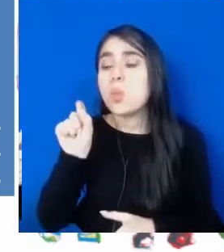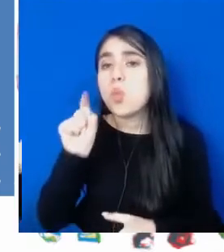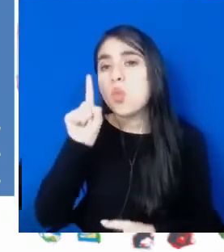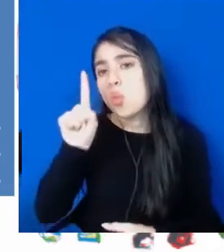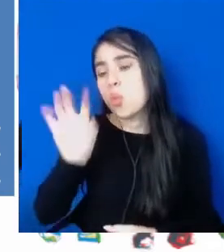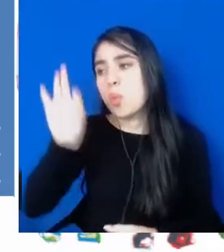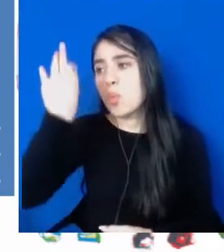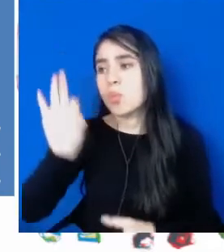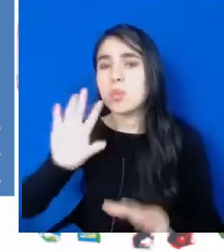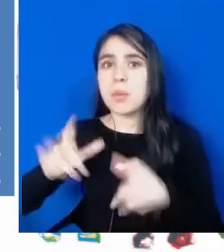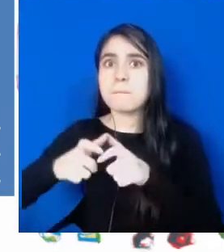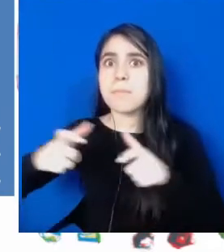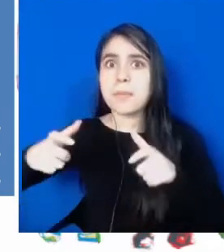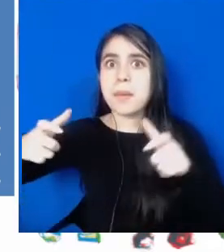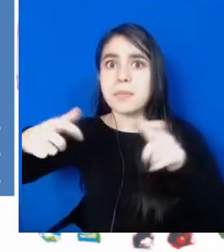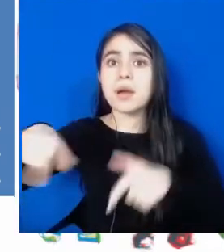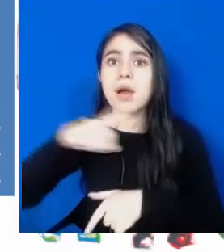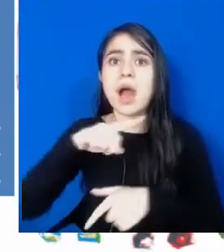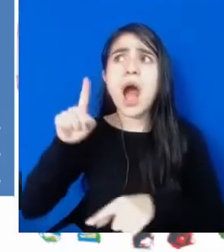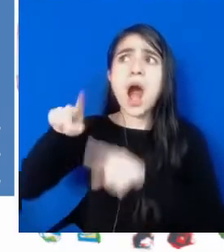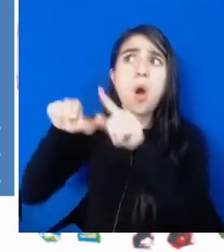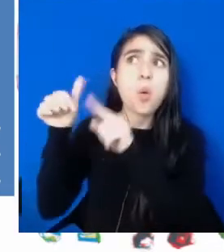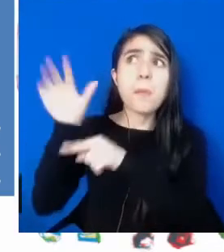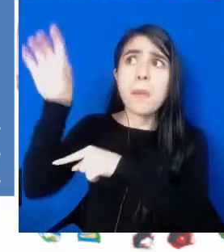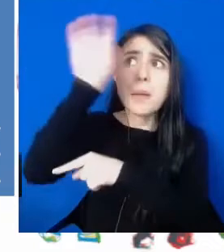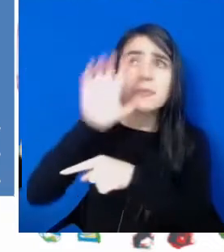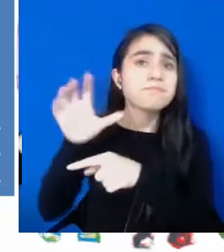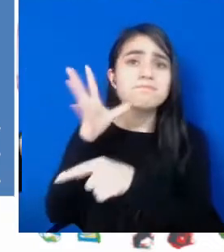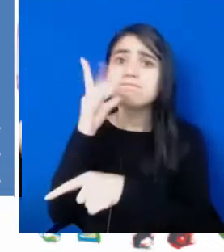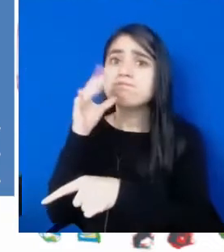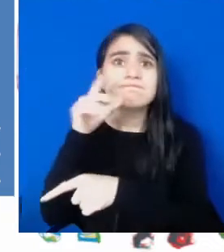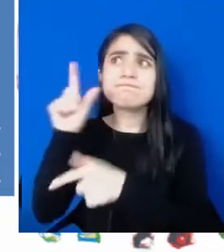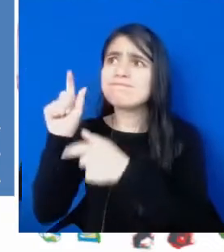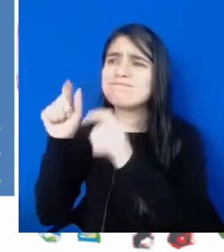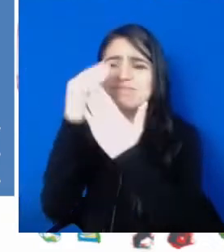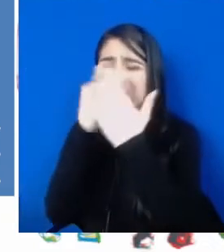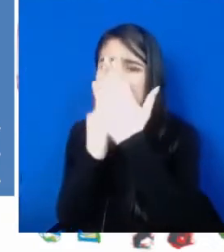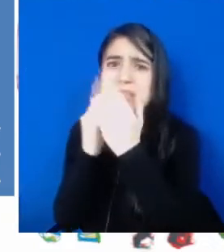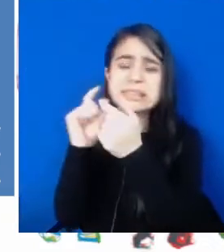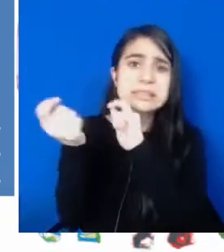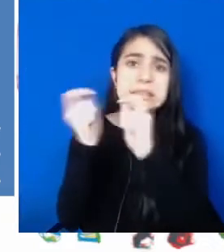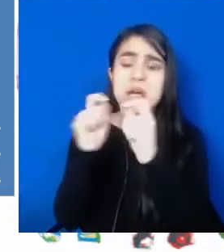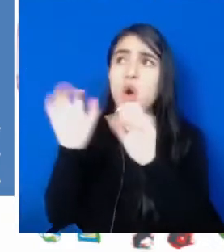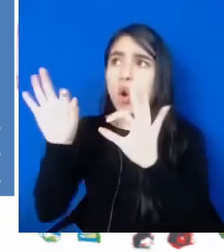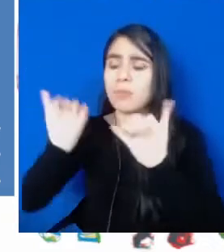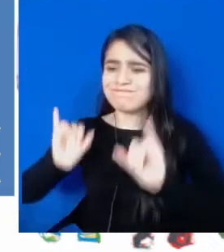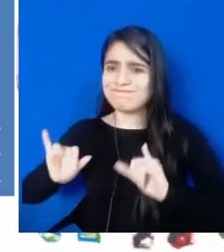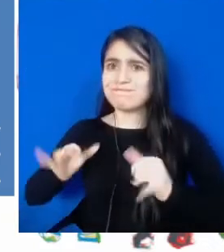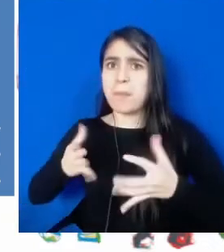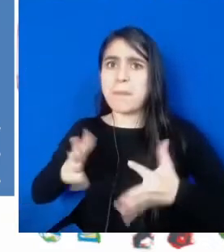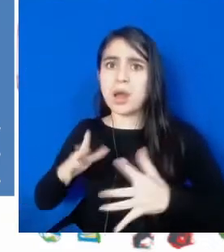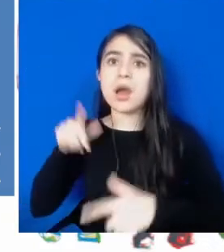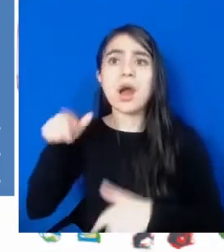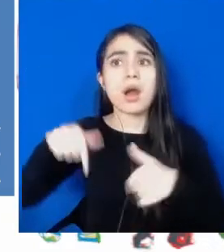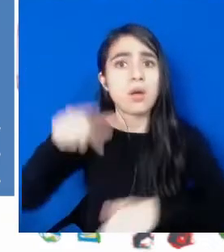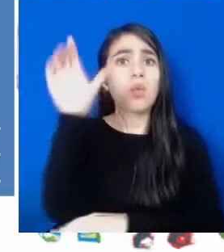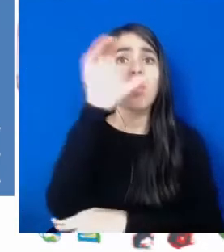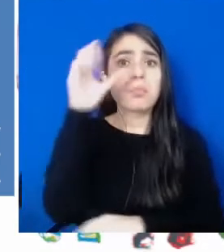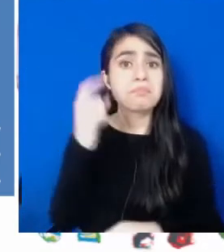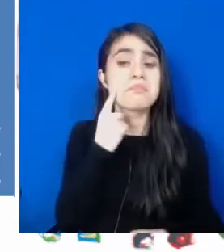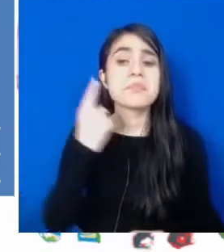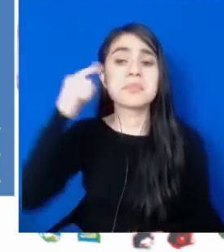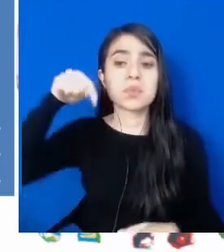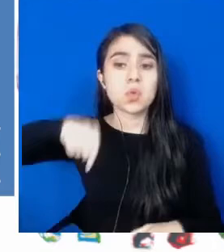1%, pero fue incrementada cuando en muchas partes ni siquiera han logrado mantener el programa o lo han mantenido parcialmente.